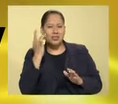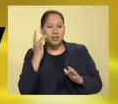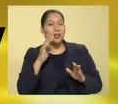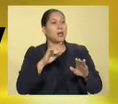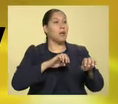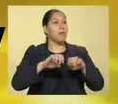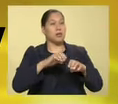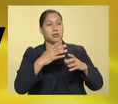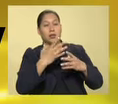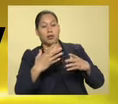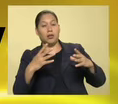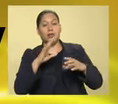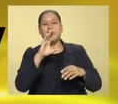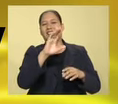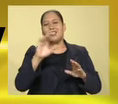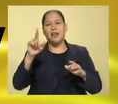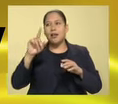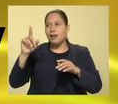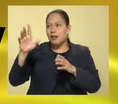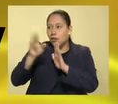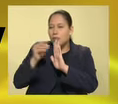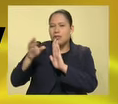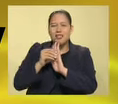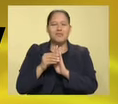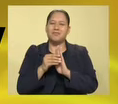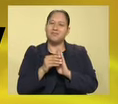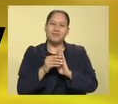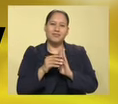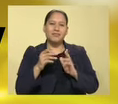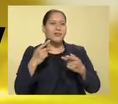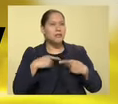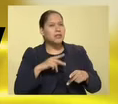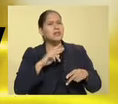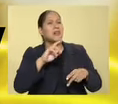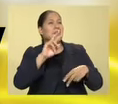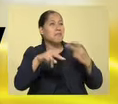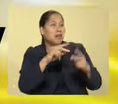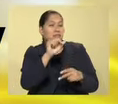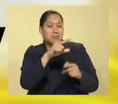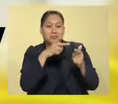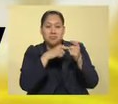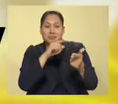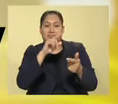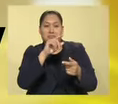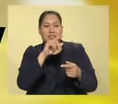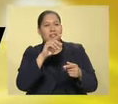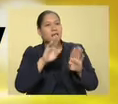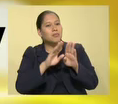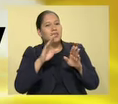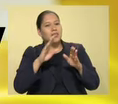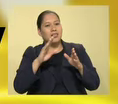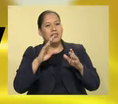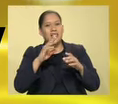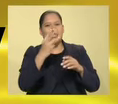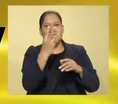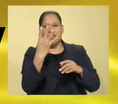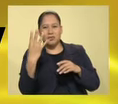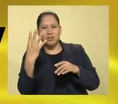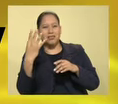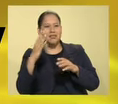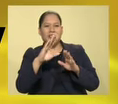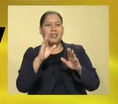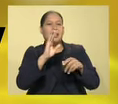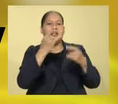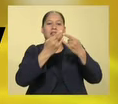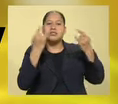gran empresa. Como que ya les gustó la fórmula, y lo interesante es que la gente sigue yendo a verla. Sí, pero esa fórmula la van a desgastar en 3, 4, 3, 2,